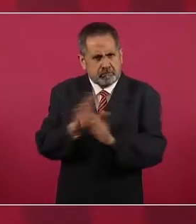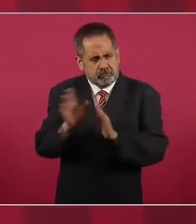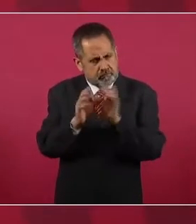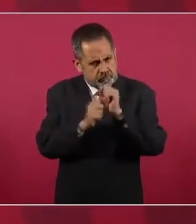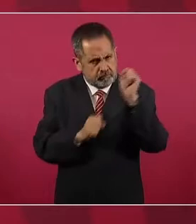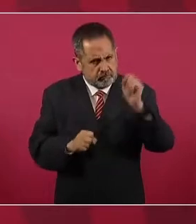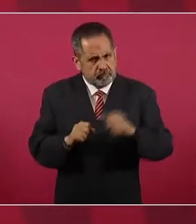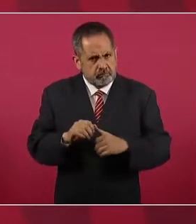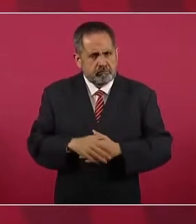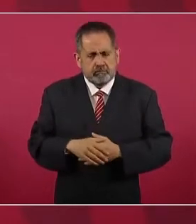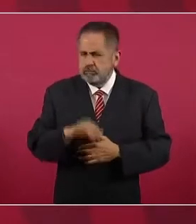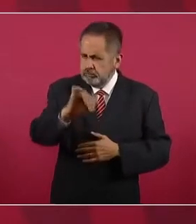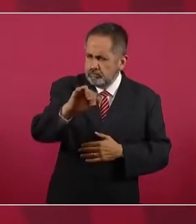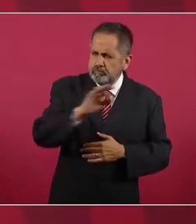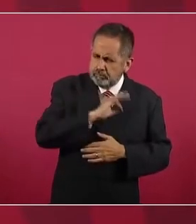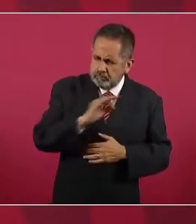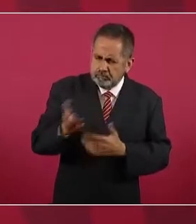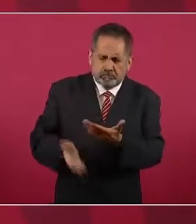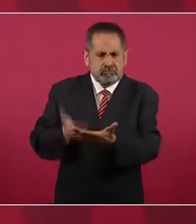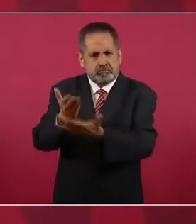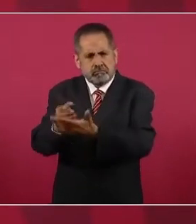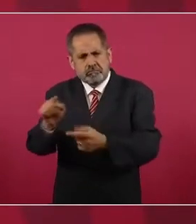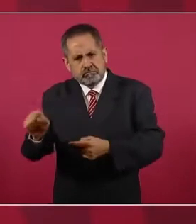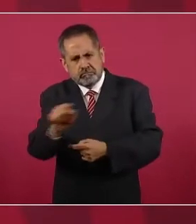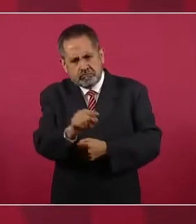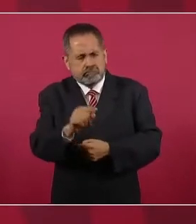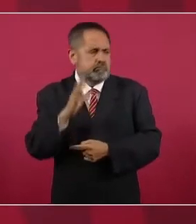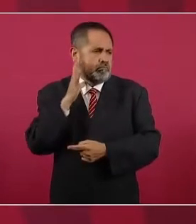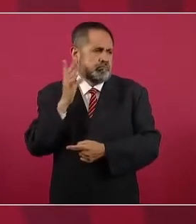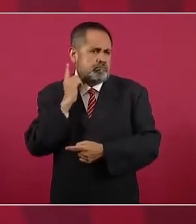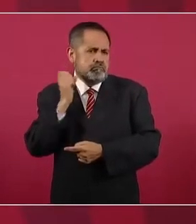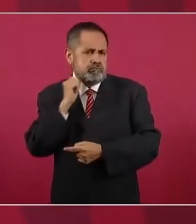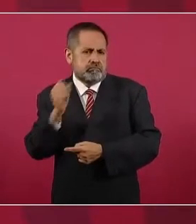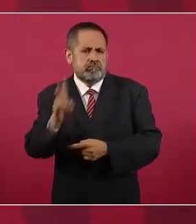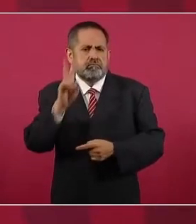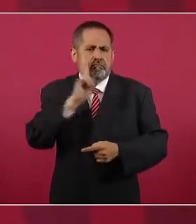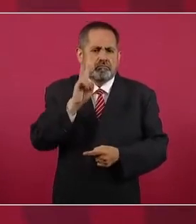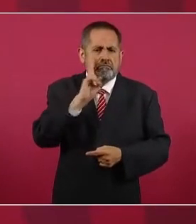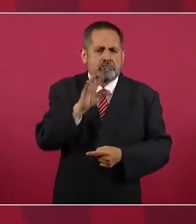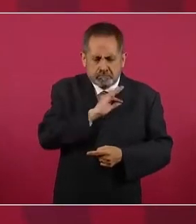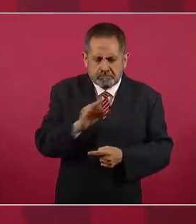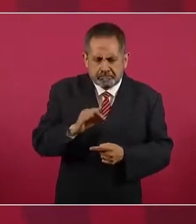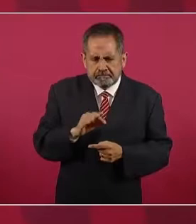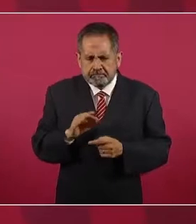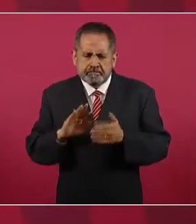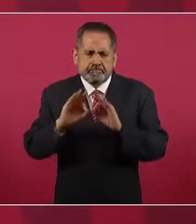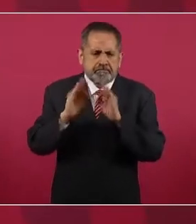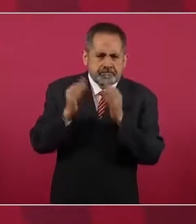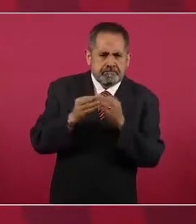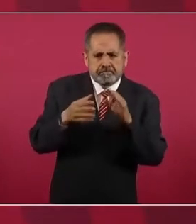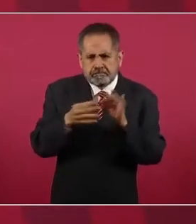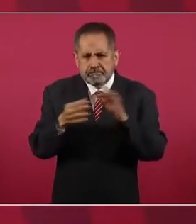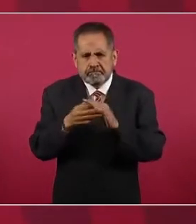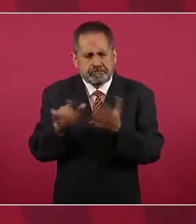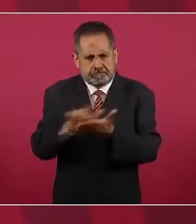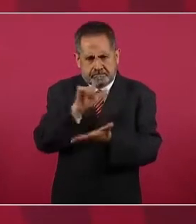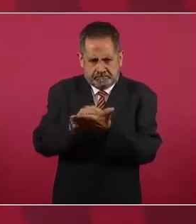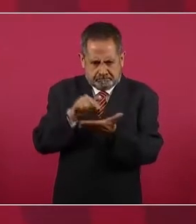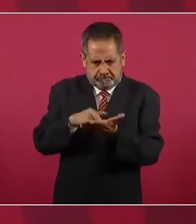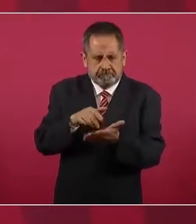pero puede ser que encontremos un mecanismo legal